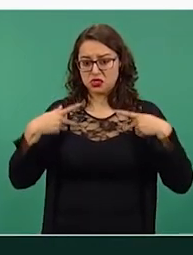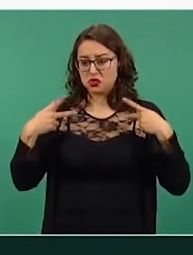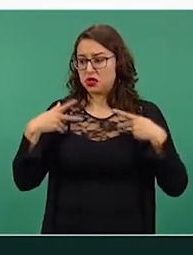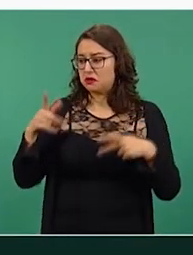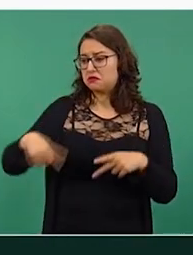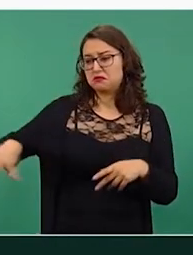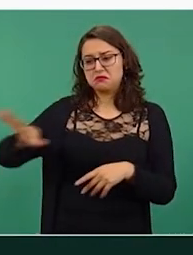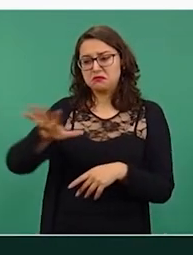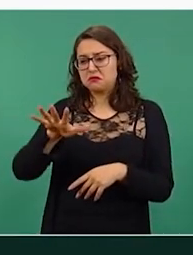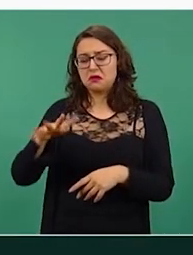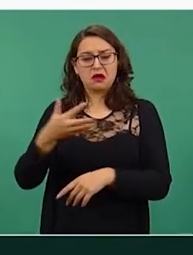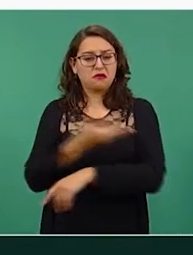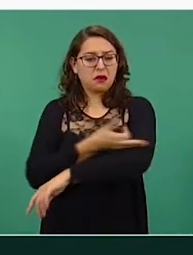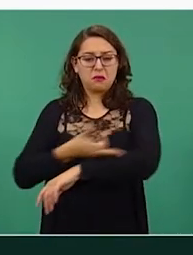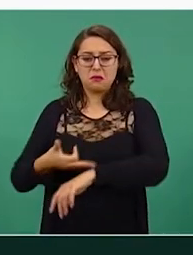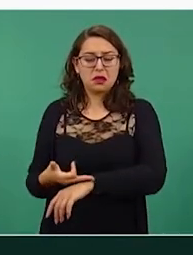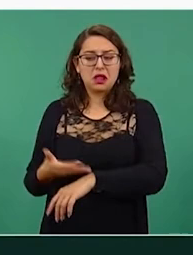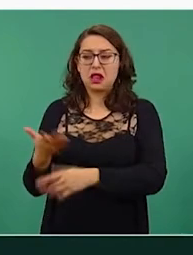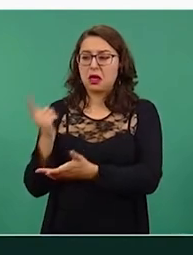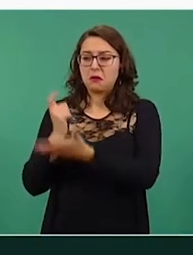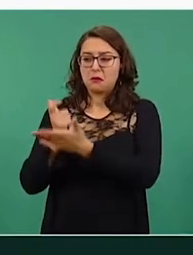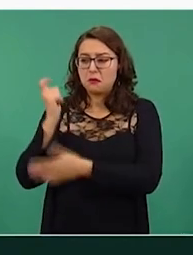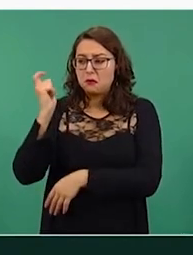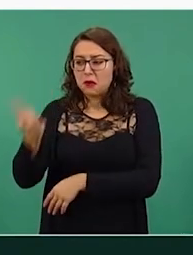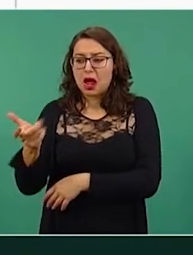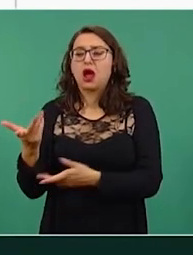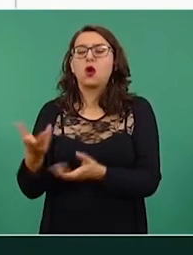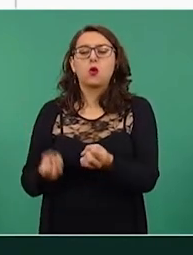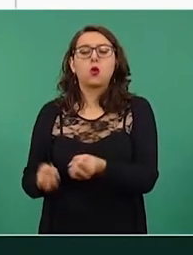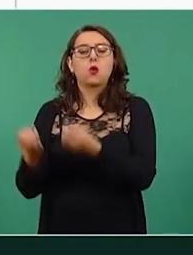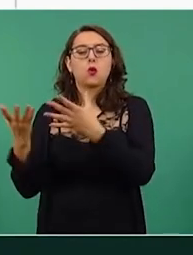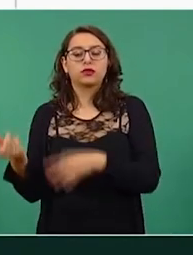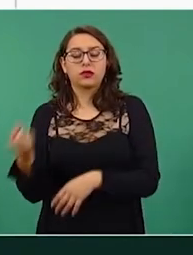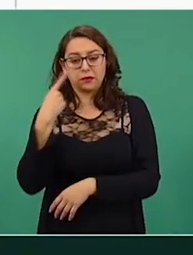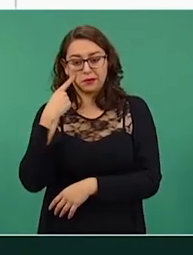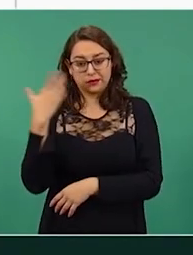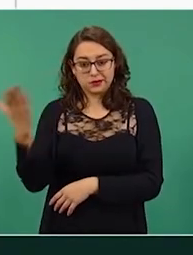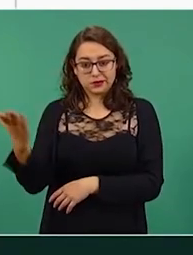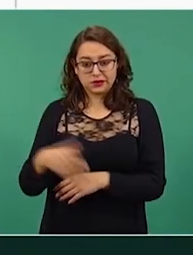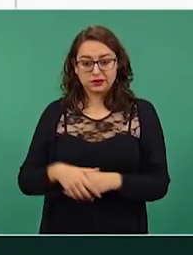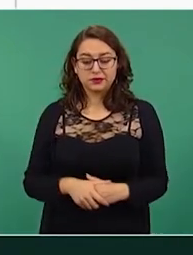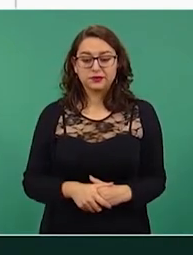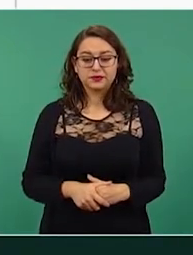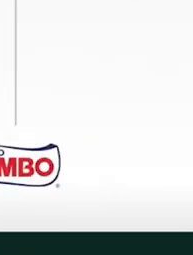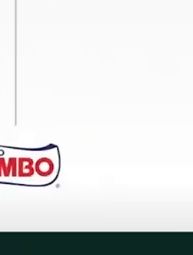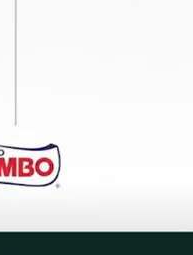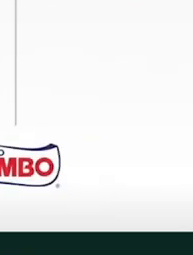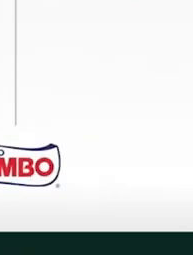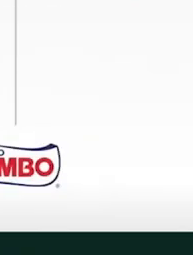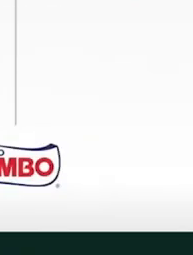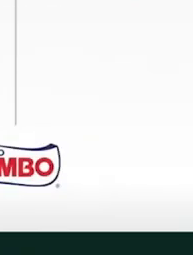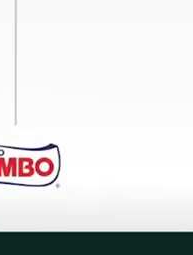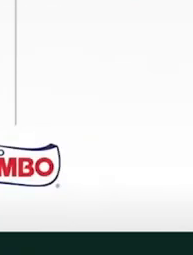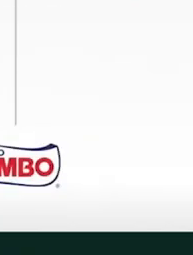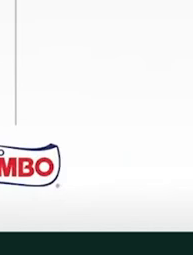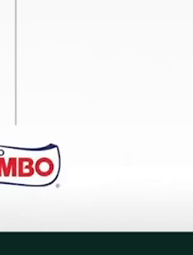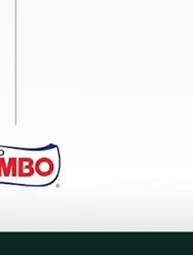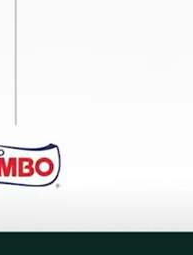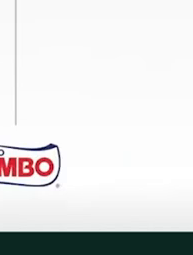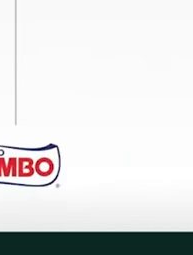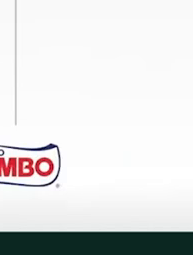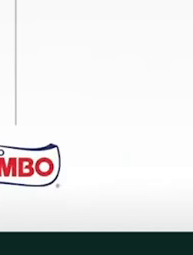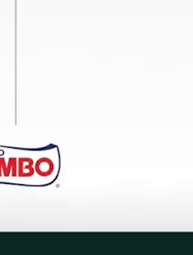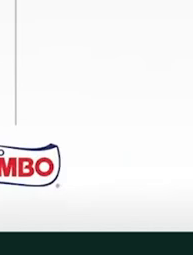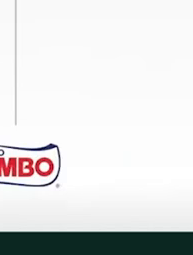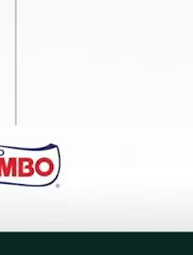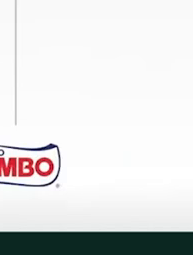promedio? El Oxxo, Walmart o Bimbo pagan menos por la electricidad que utilizan. Aquí